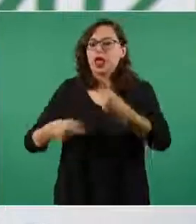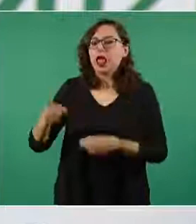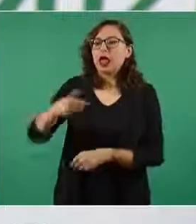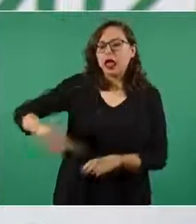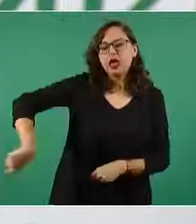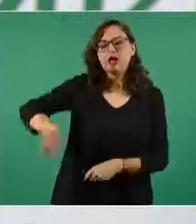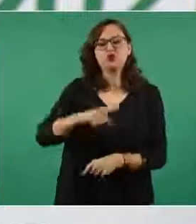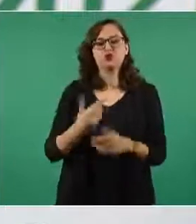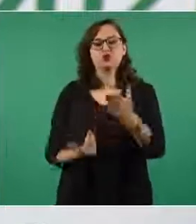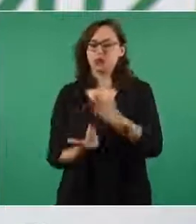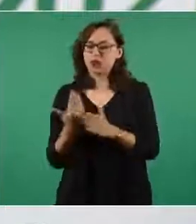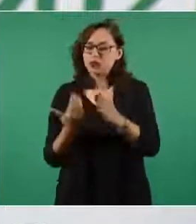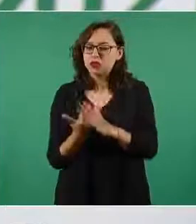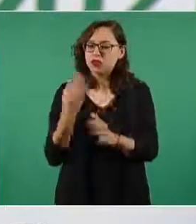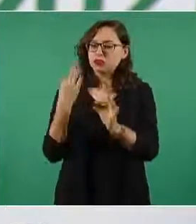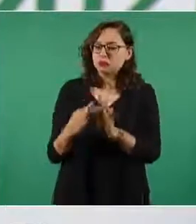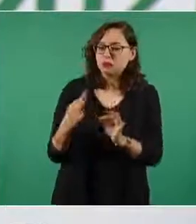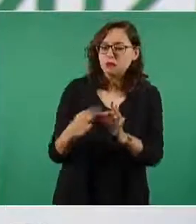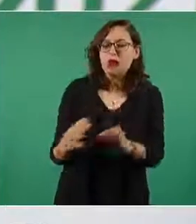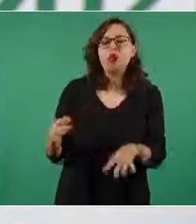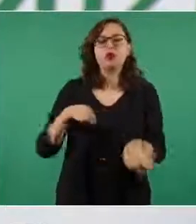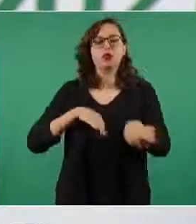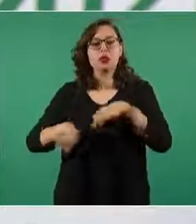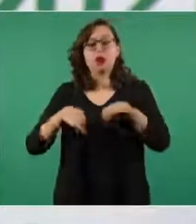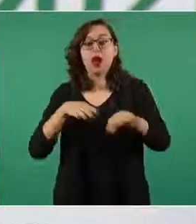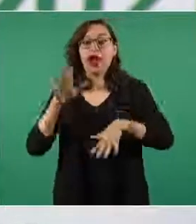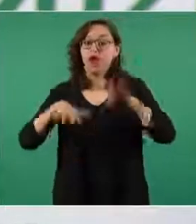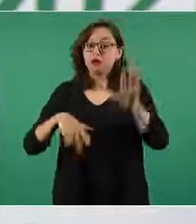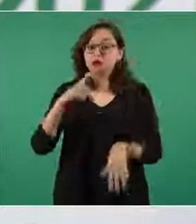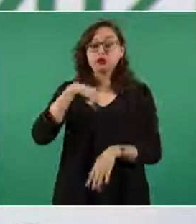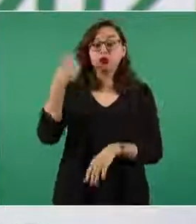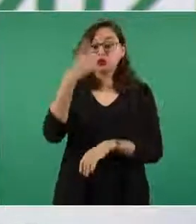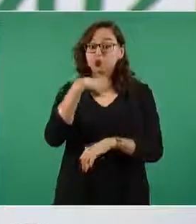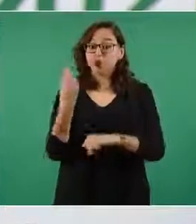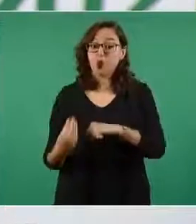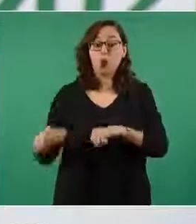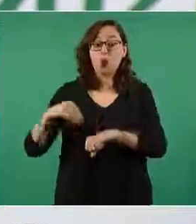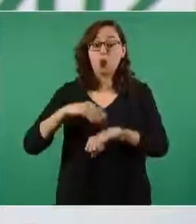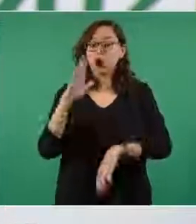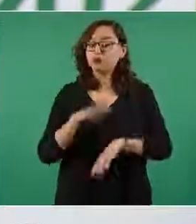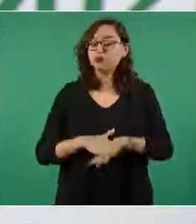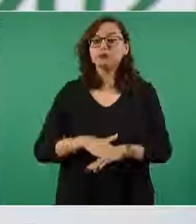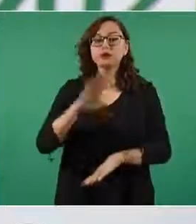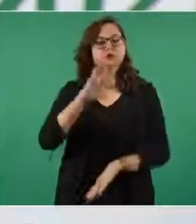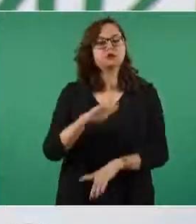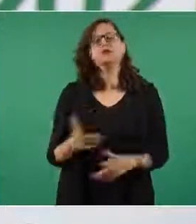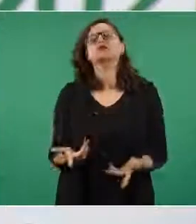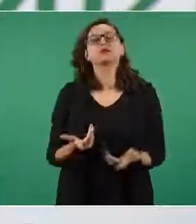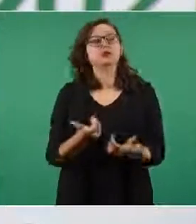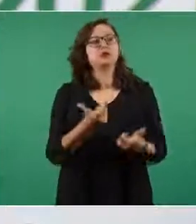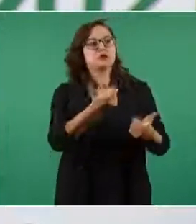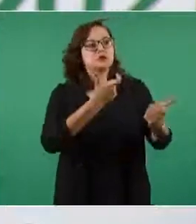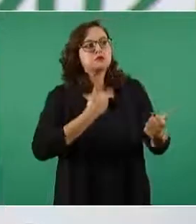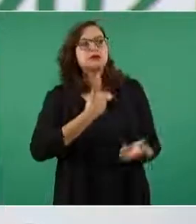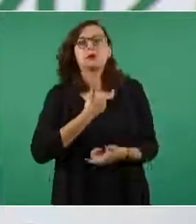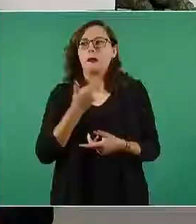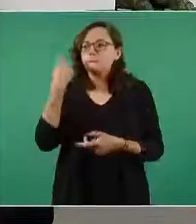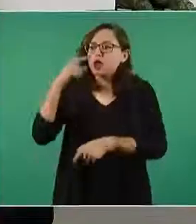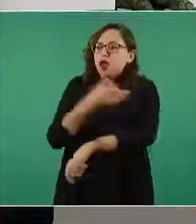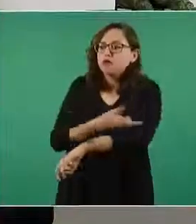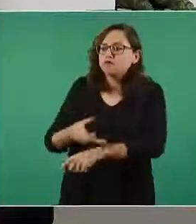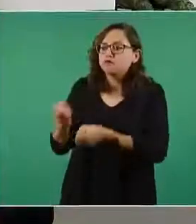vienen en la mañana trabajan horas sextas y regresan para llevar el sagrado sustento a sus familias lo menos que sería